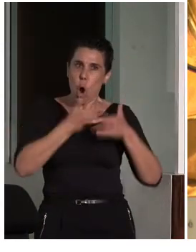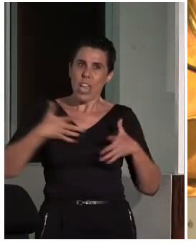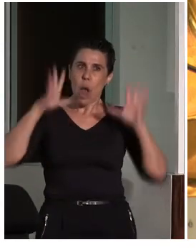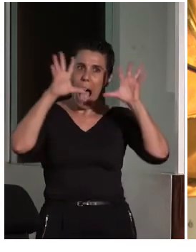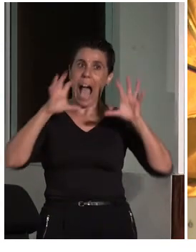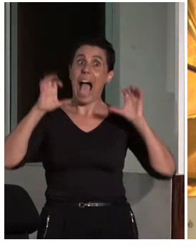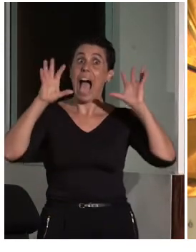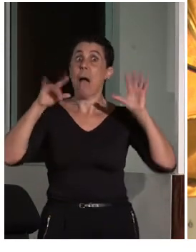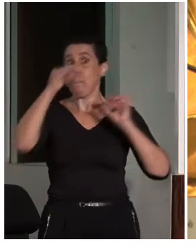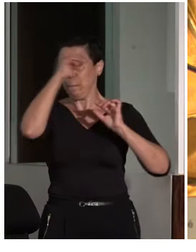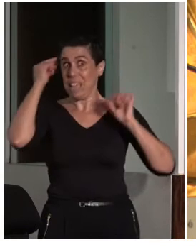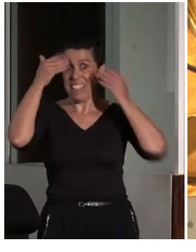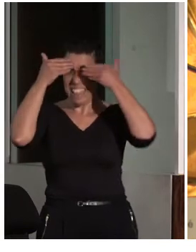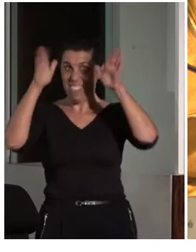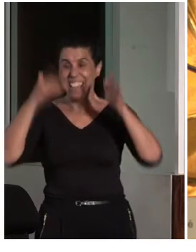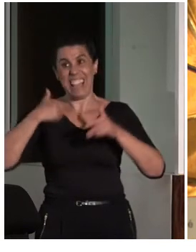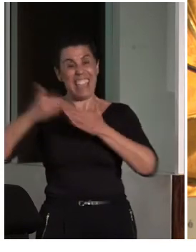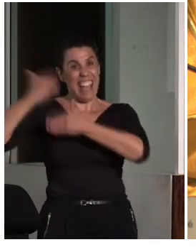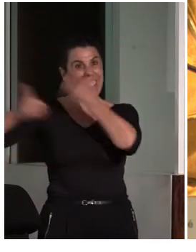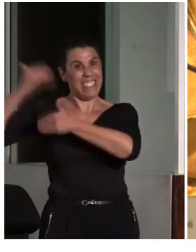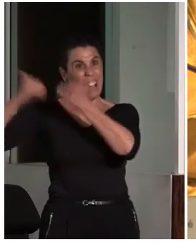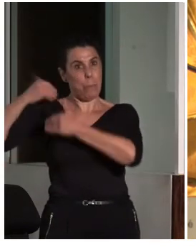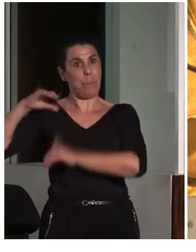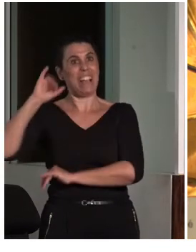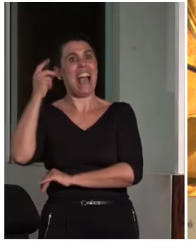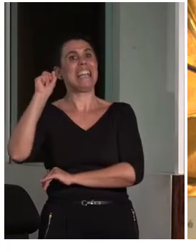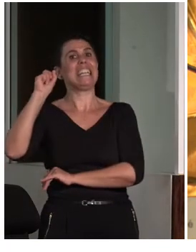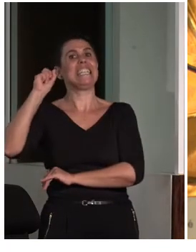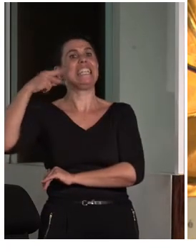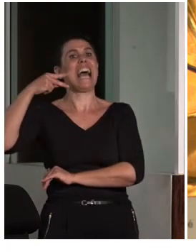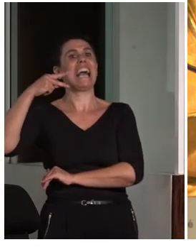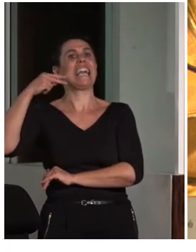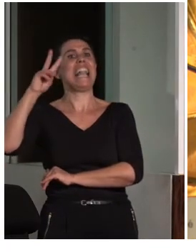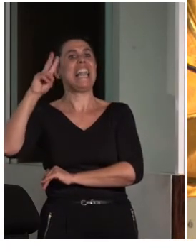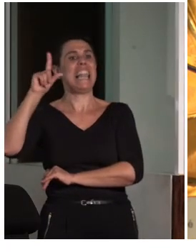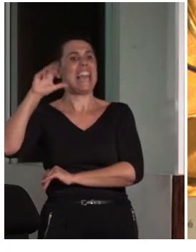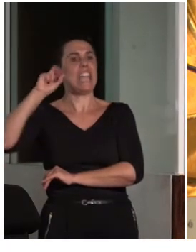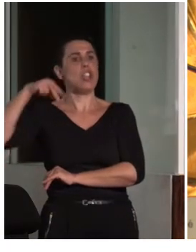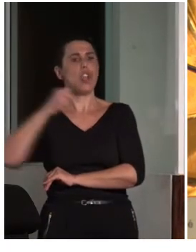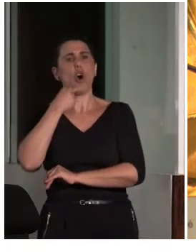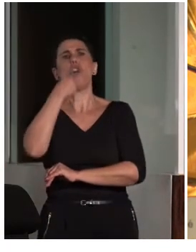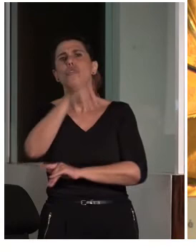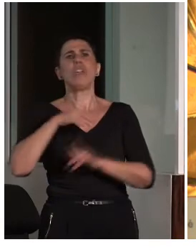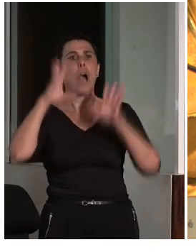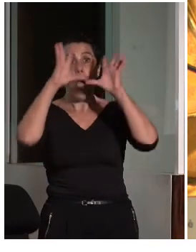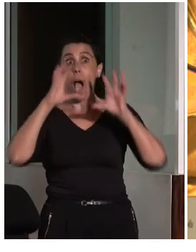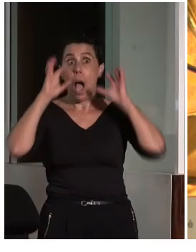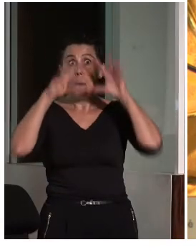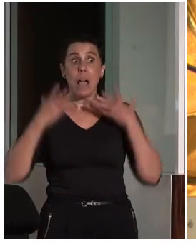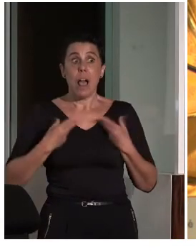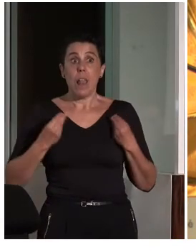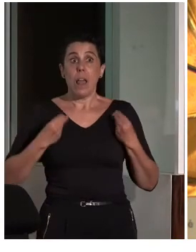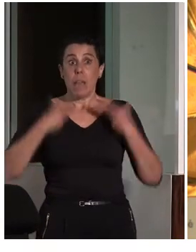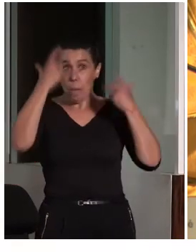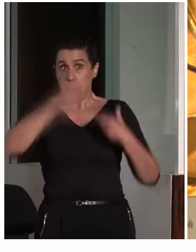en su tiempo dijo Jacques Delors en su famoso informe sobre la educación permanente, el aprendizaje permanente. Yo creo que es un documento que habría